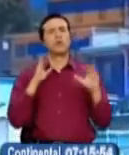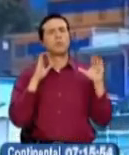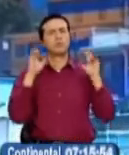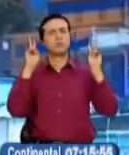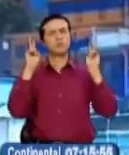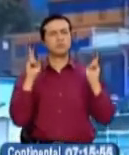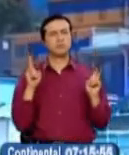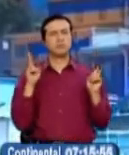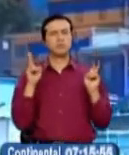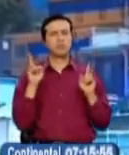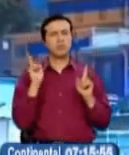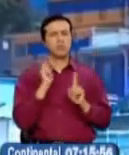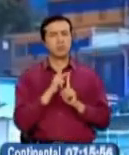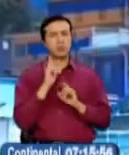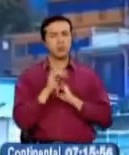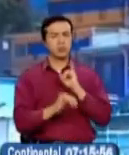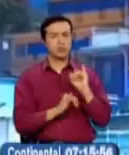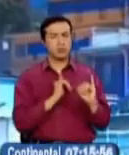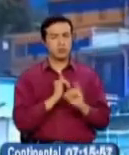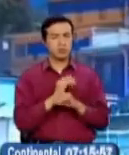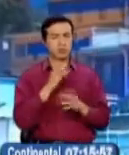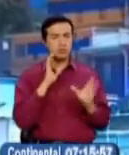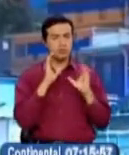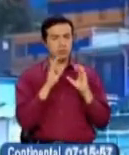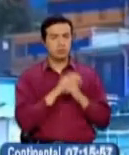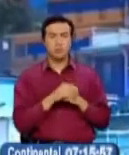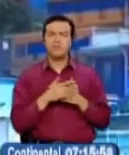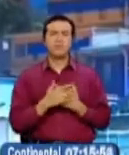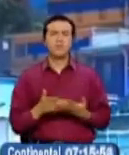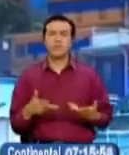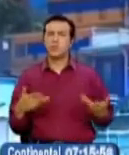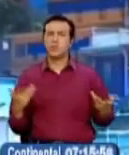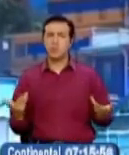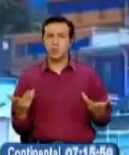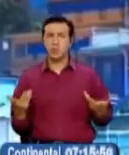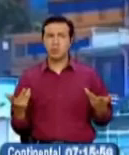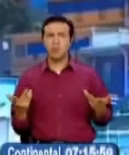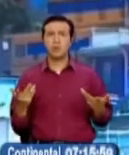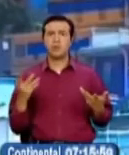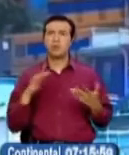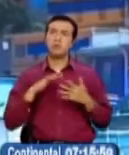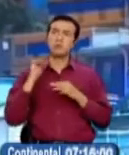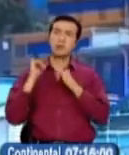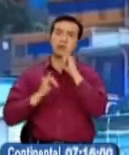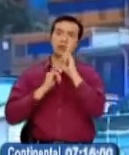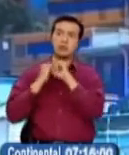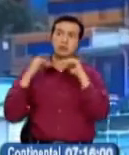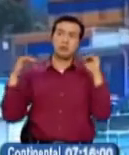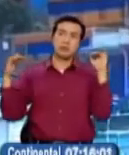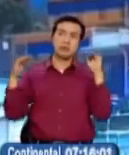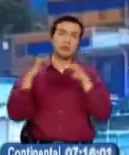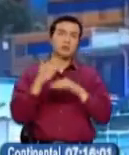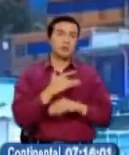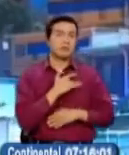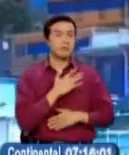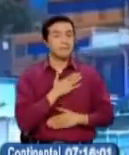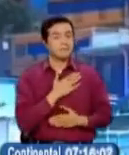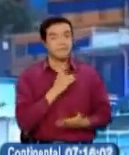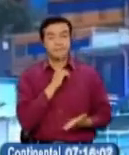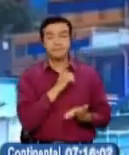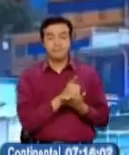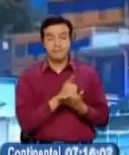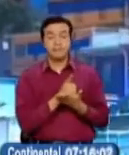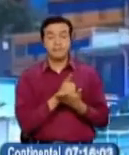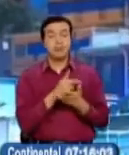temas de relevancia internacional. De esos hechos que trascienden fuera de nuestras fronteras, pero que inevitablemente tienen un